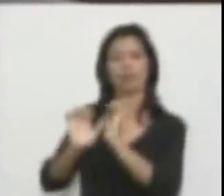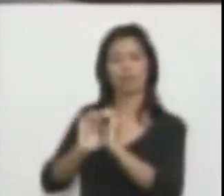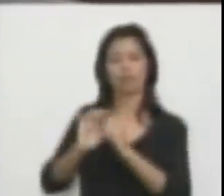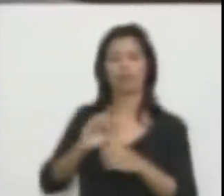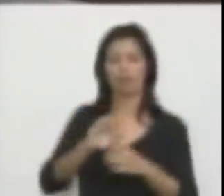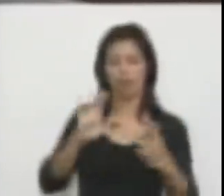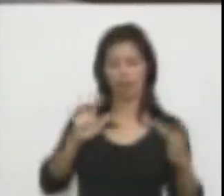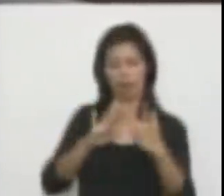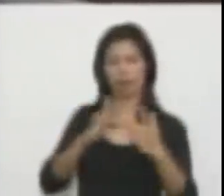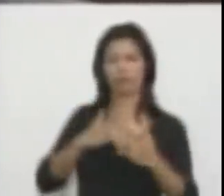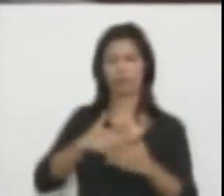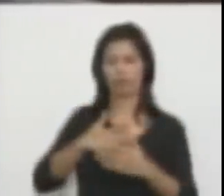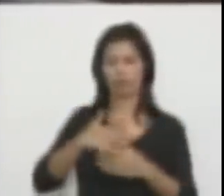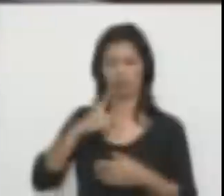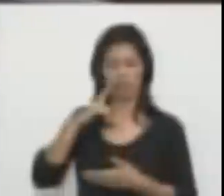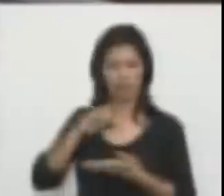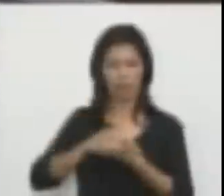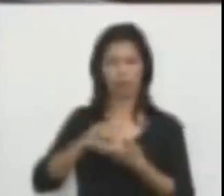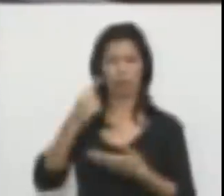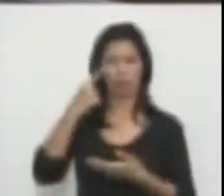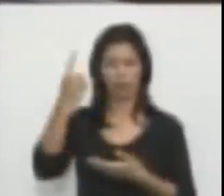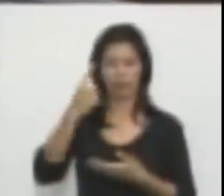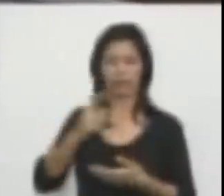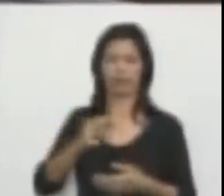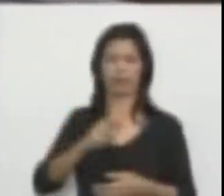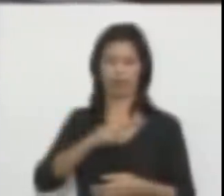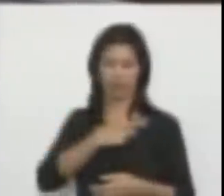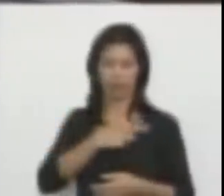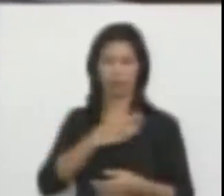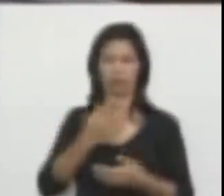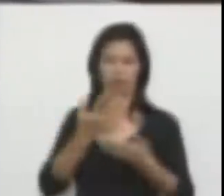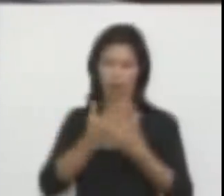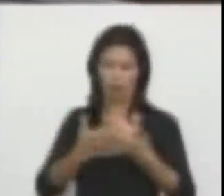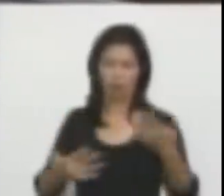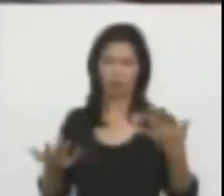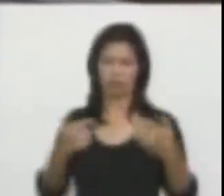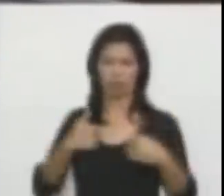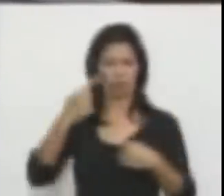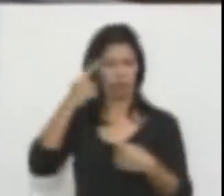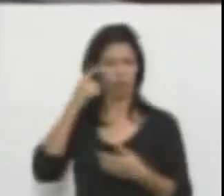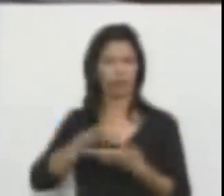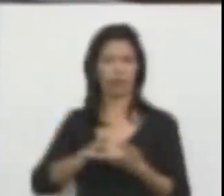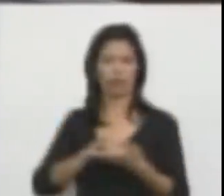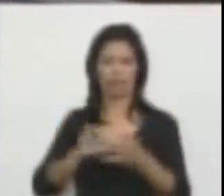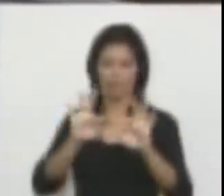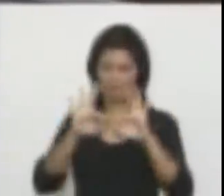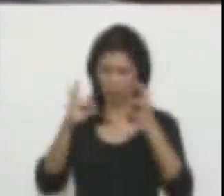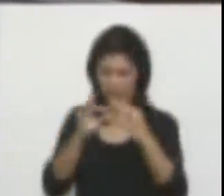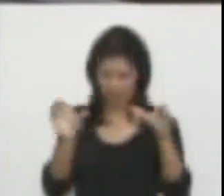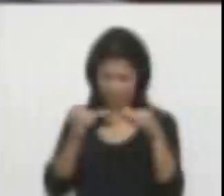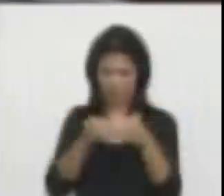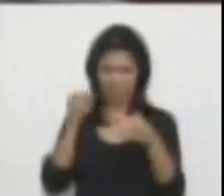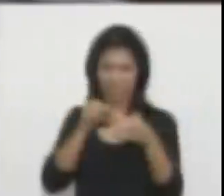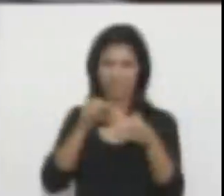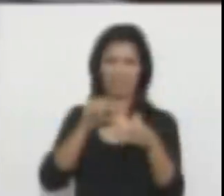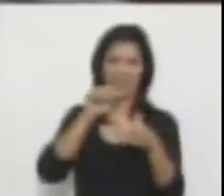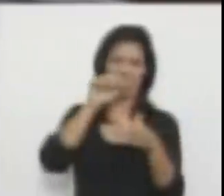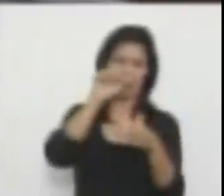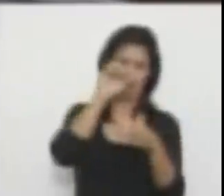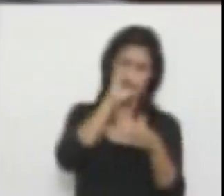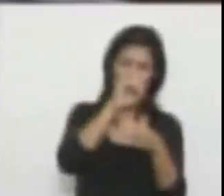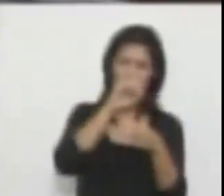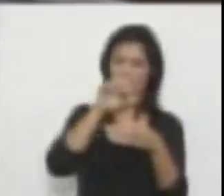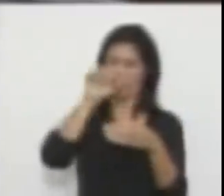personales, políticas, religiosas y de cualquier orden. La familia nuclear, la familia del marido y la